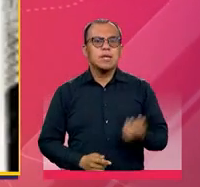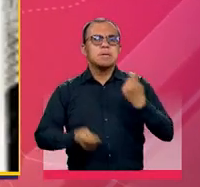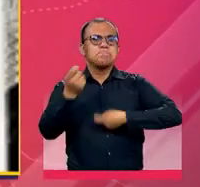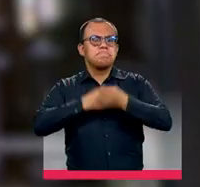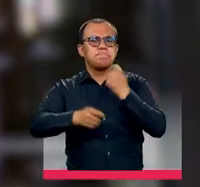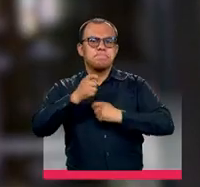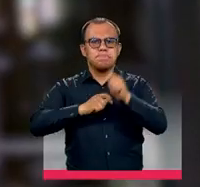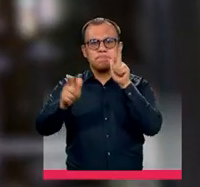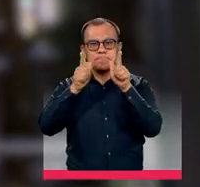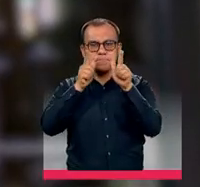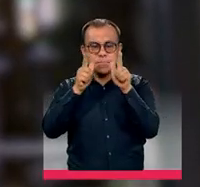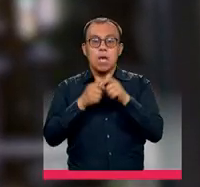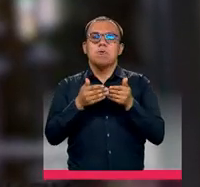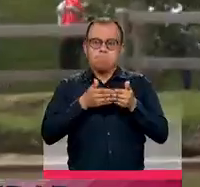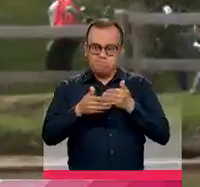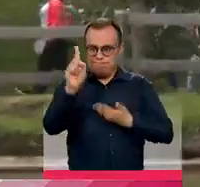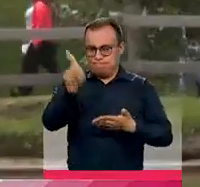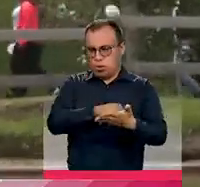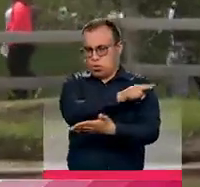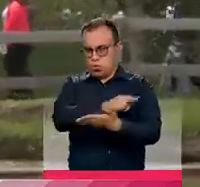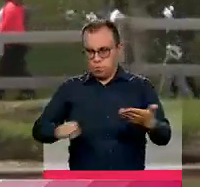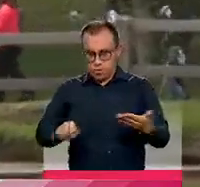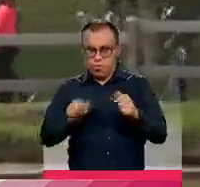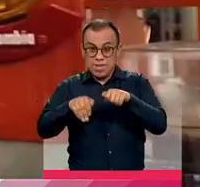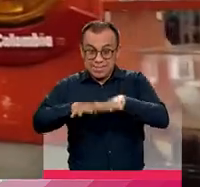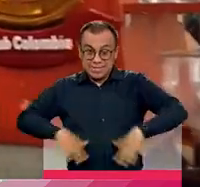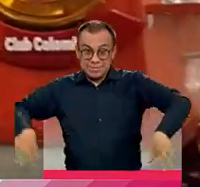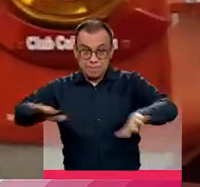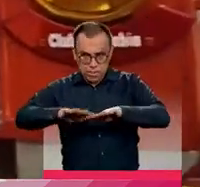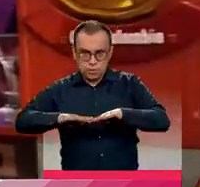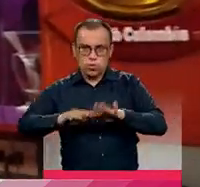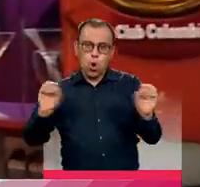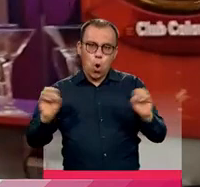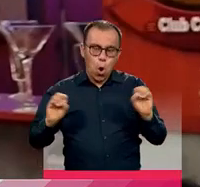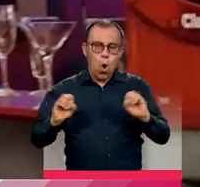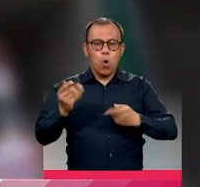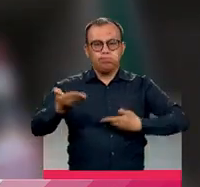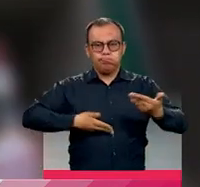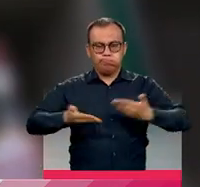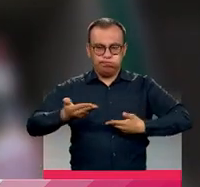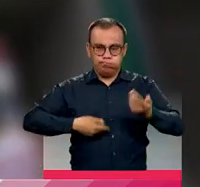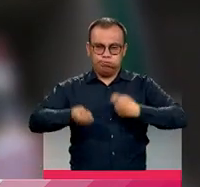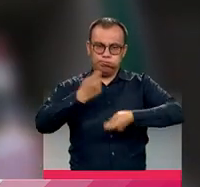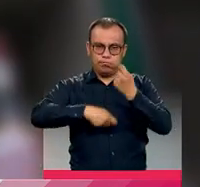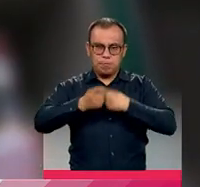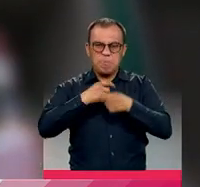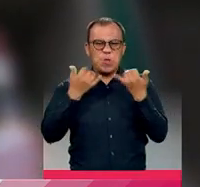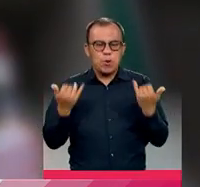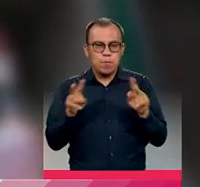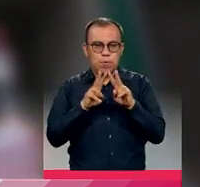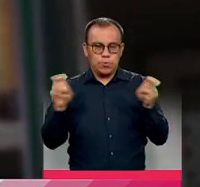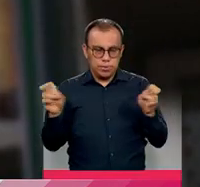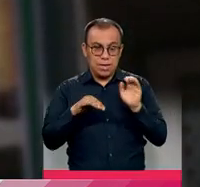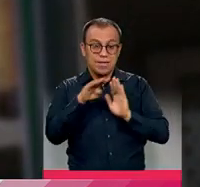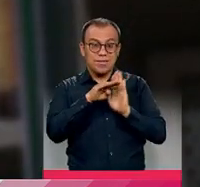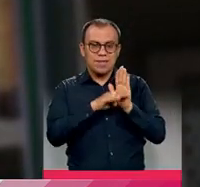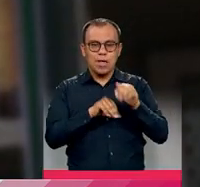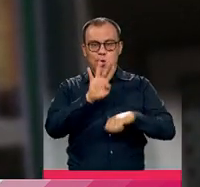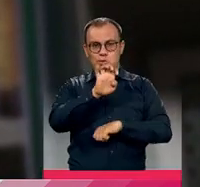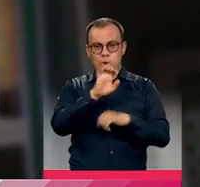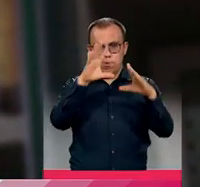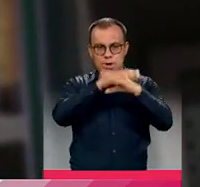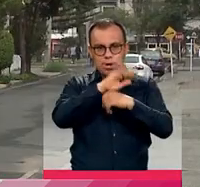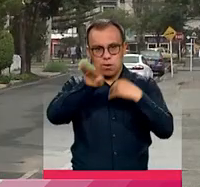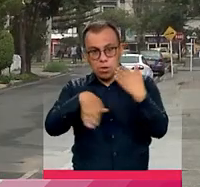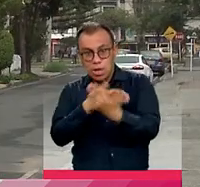licor Se mantiene la prohibición de consumo en espacios abiertos o establecimientos de comercio. La venta estará restringida entre las nueve de la noche y las diez